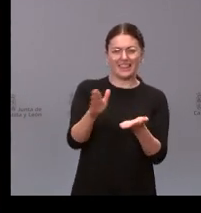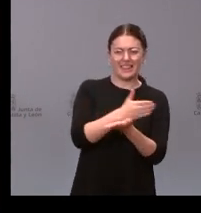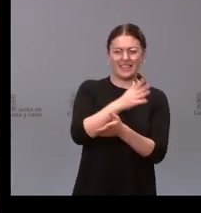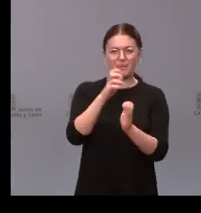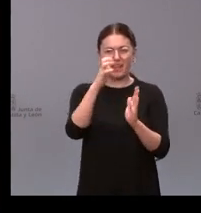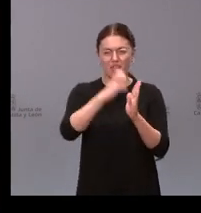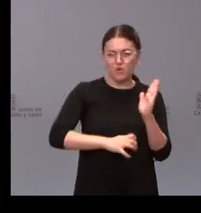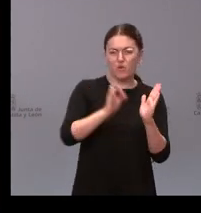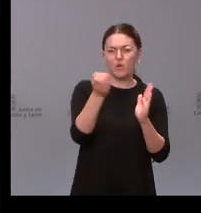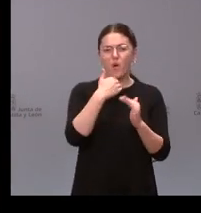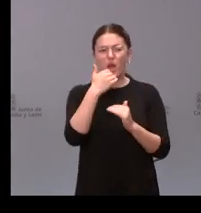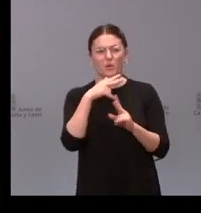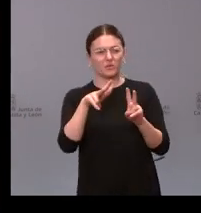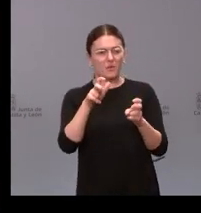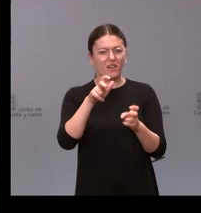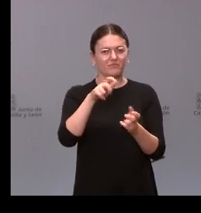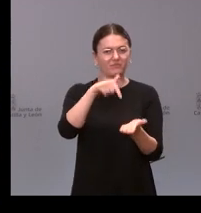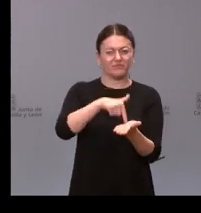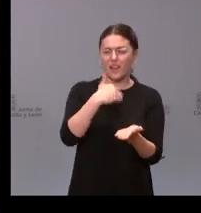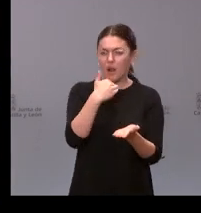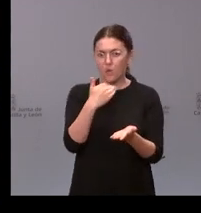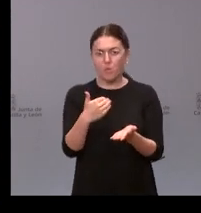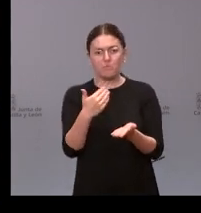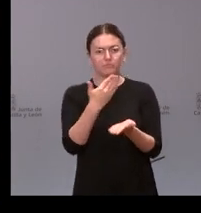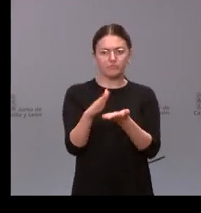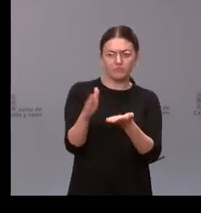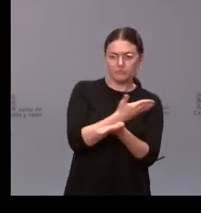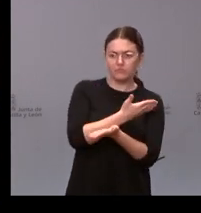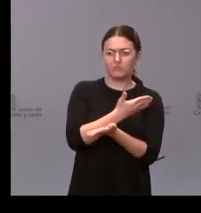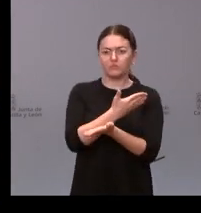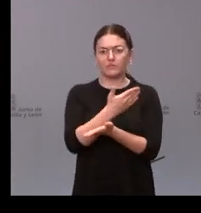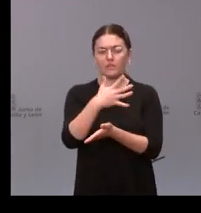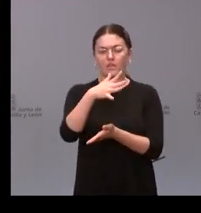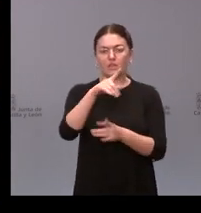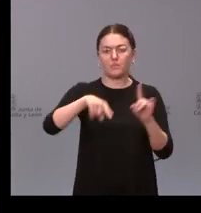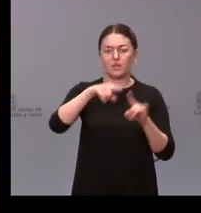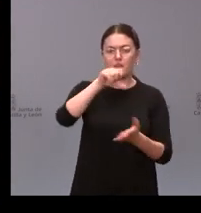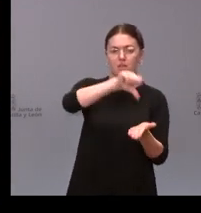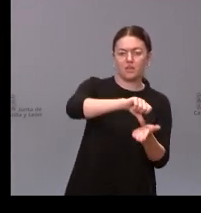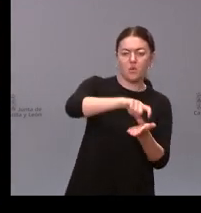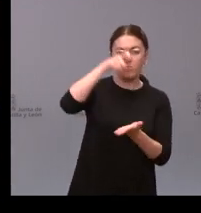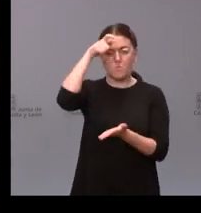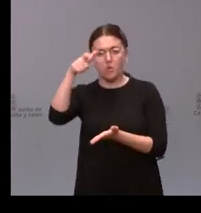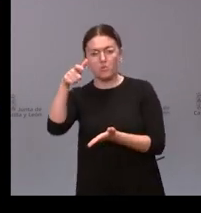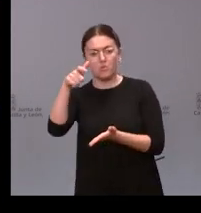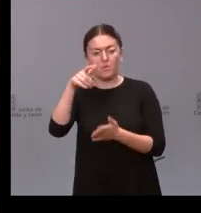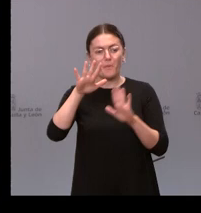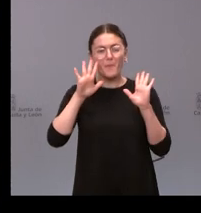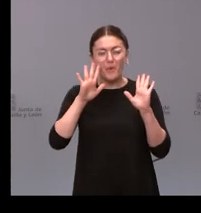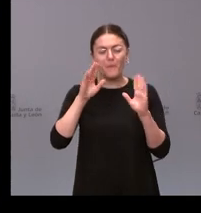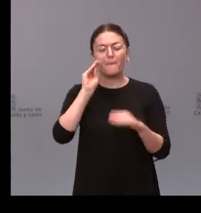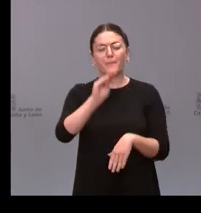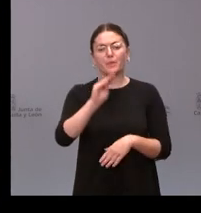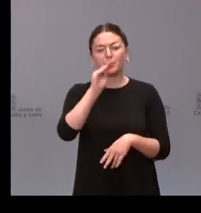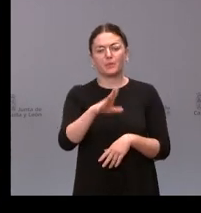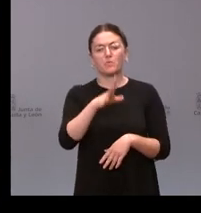a los diferentes habitantes diferenciados entre núcleos rurales o urbanos cuanto por el reparto de las